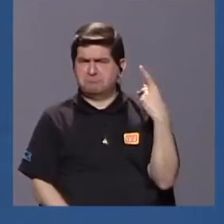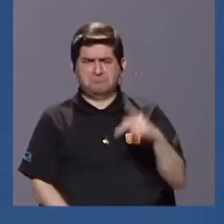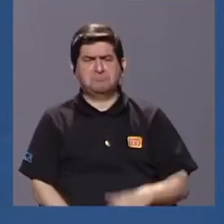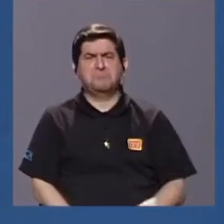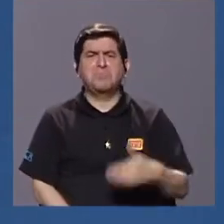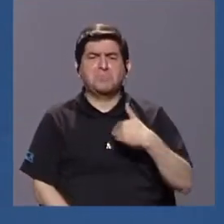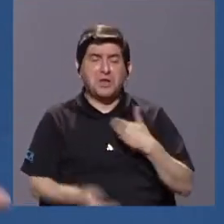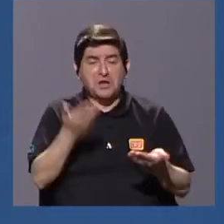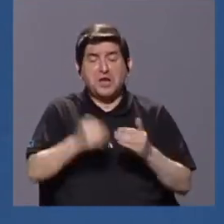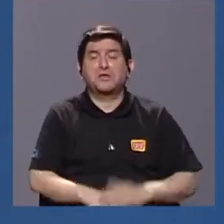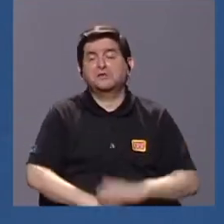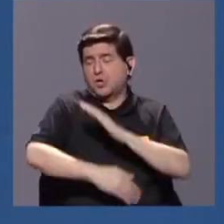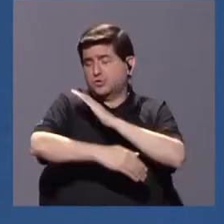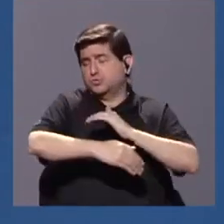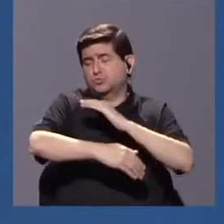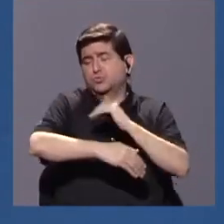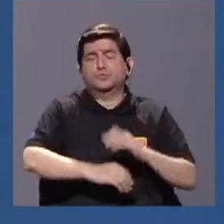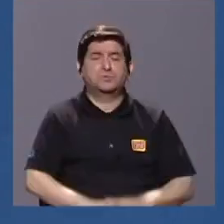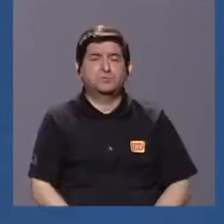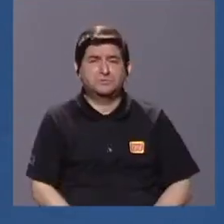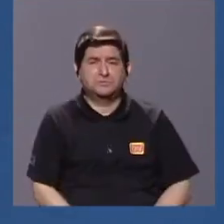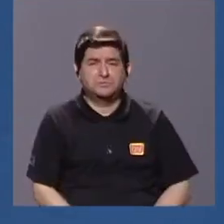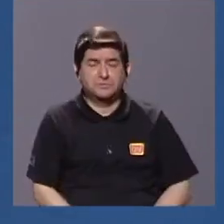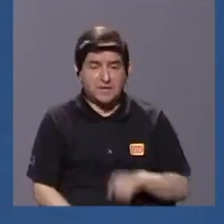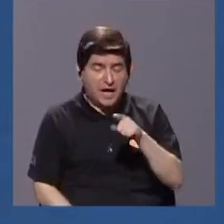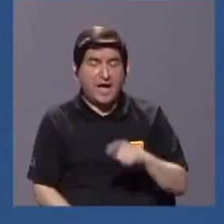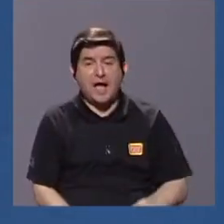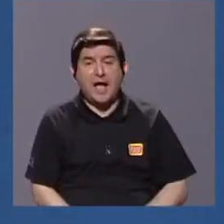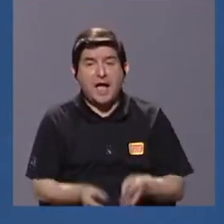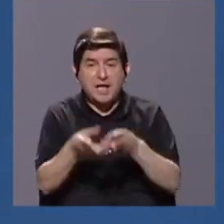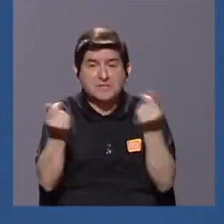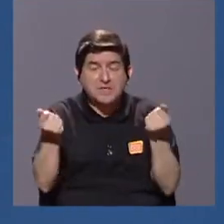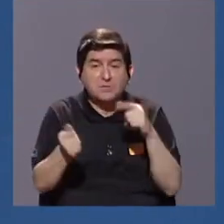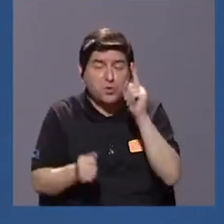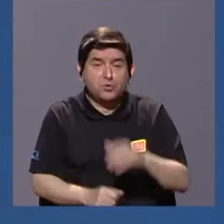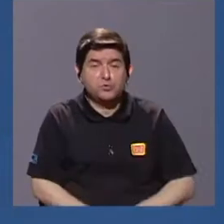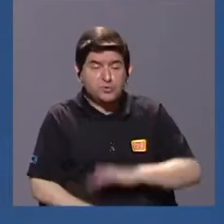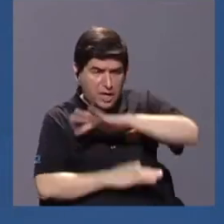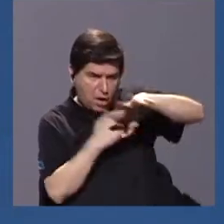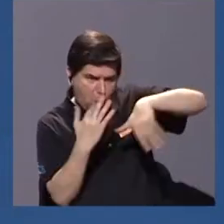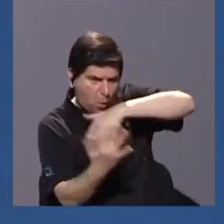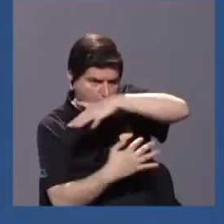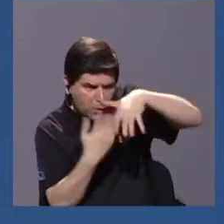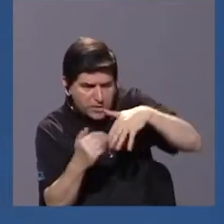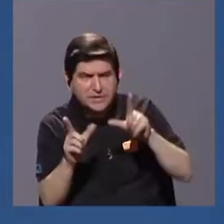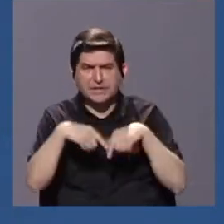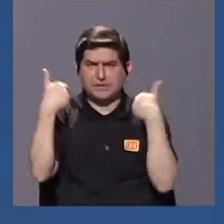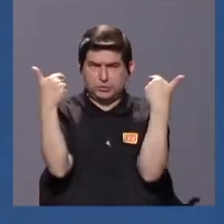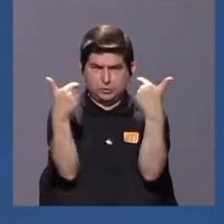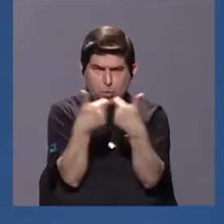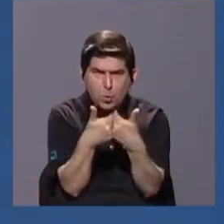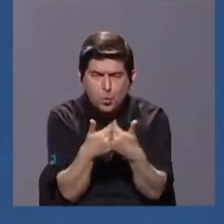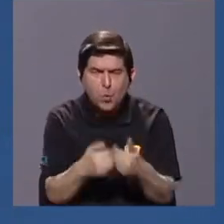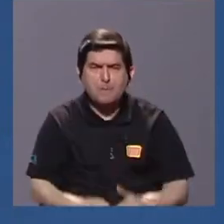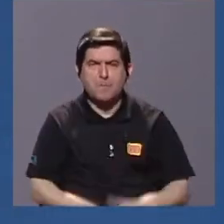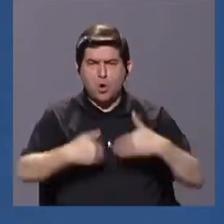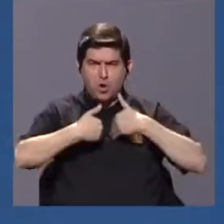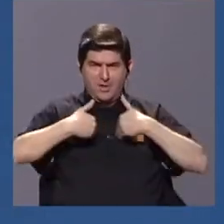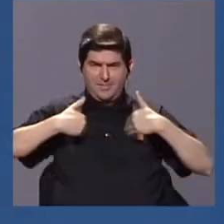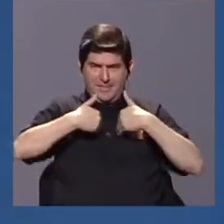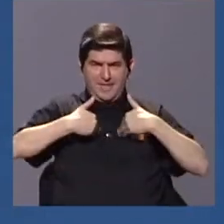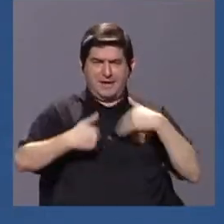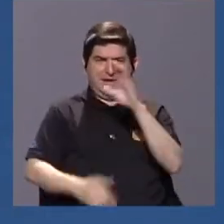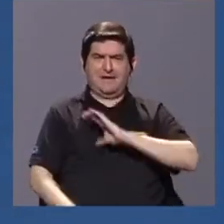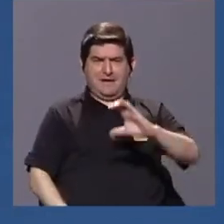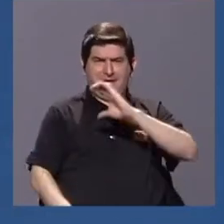los podemos tener como mascotas, etc. Entonces se provoca una interacción muy constante con un grupo de animales que tienen